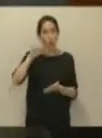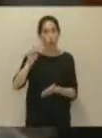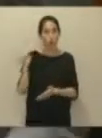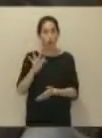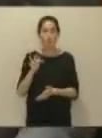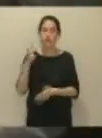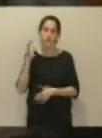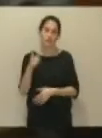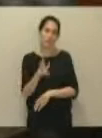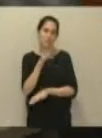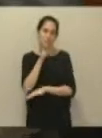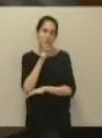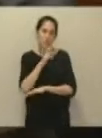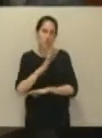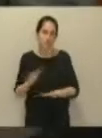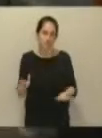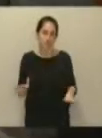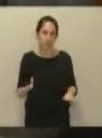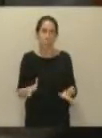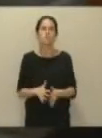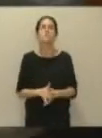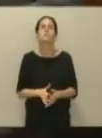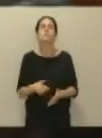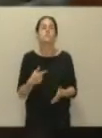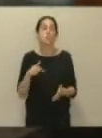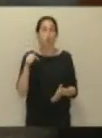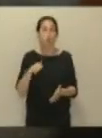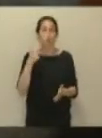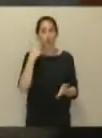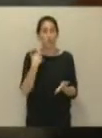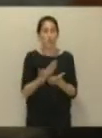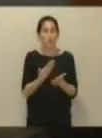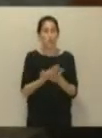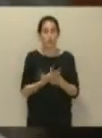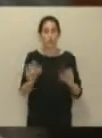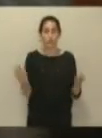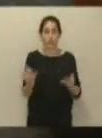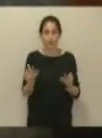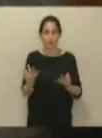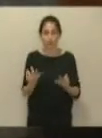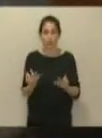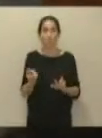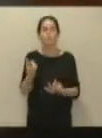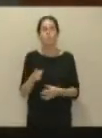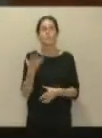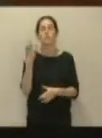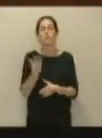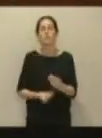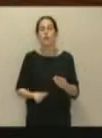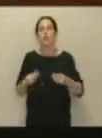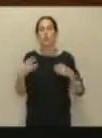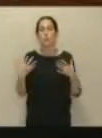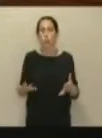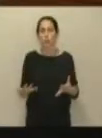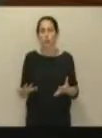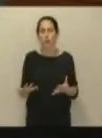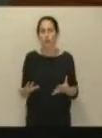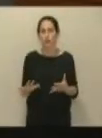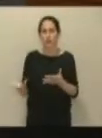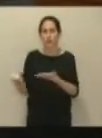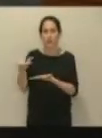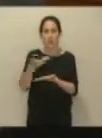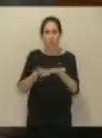despropósito. Hombre, algo que se ha puesto de manifiesto hoy aquí en esta interpelación es que, además, falla incluso la mínima